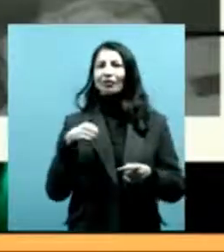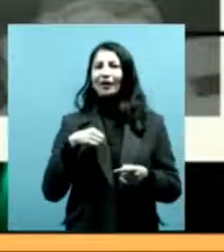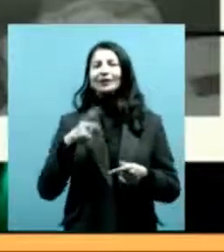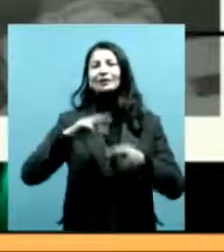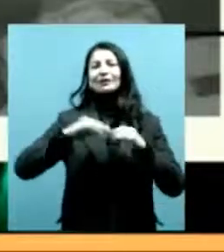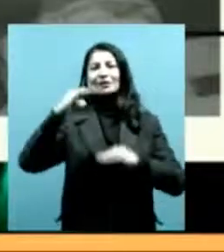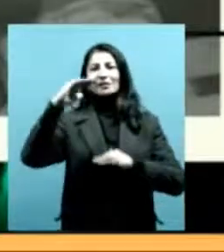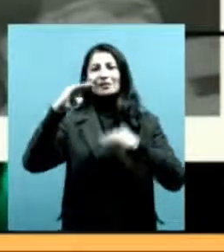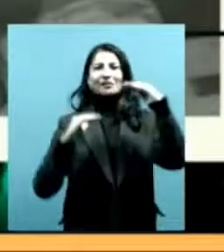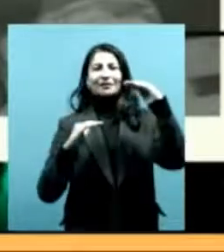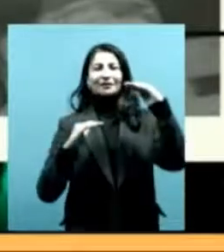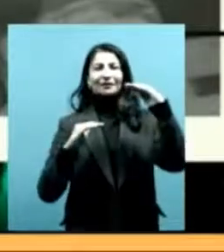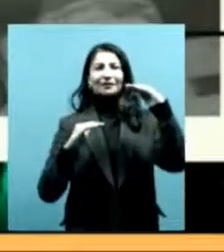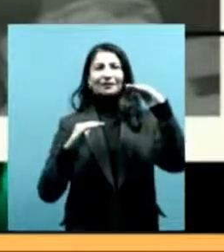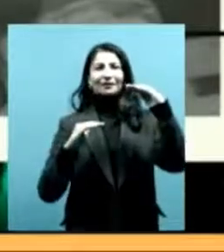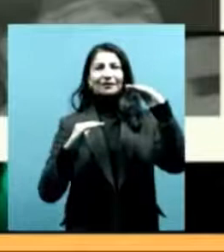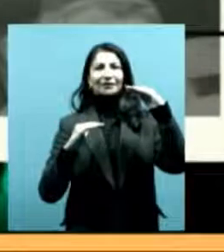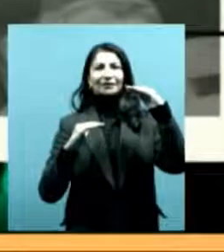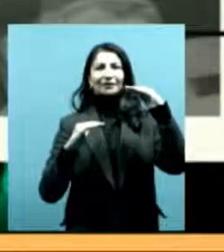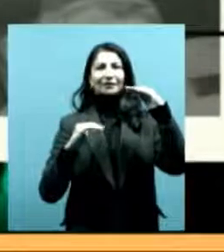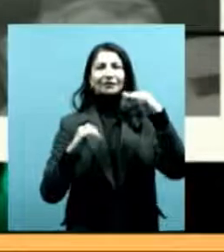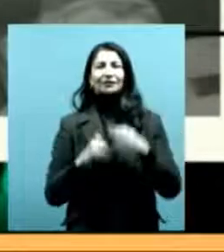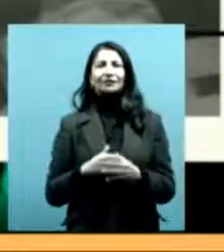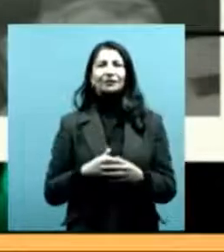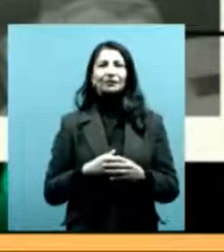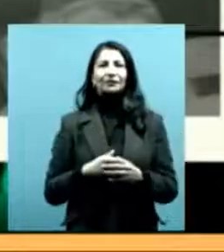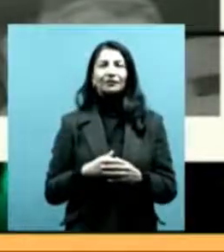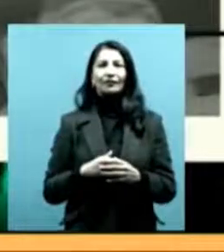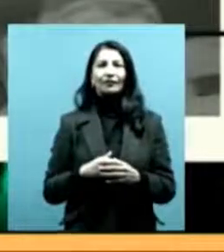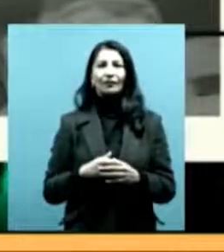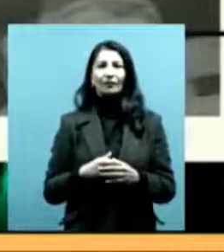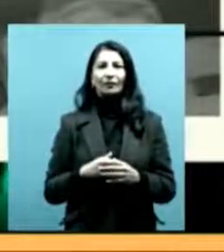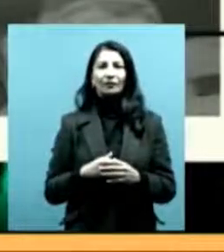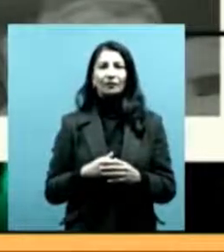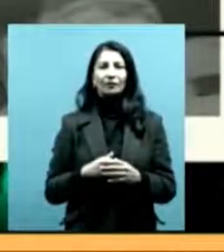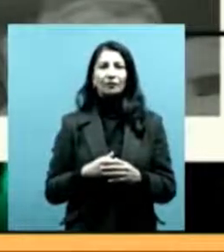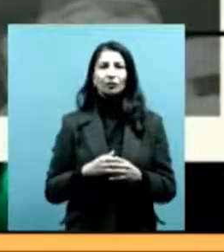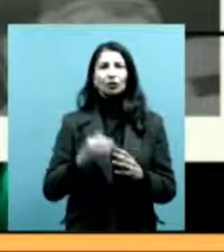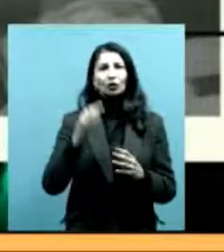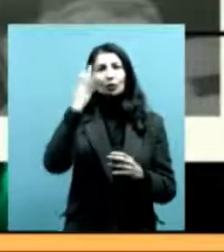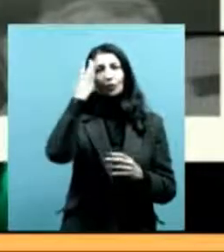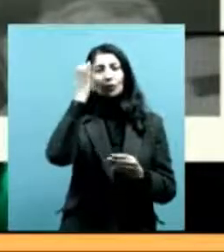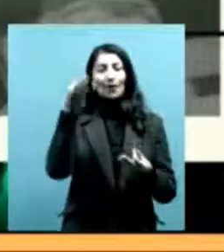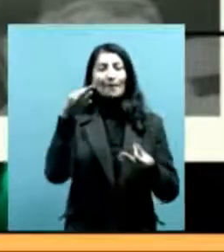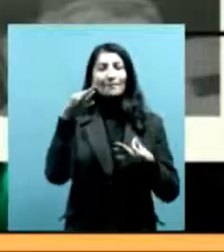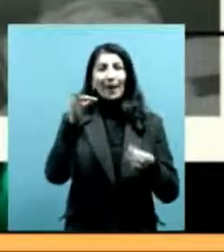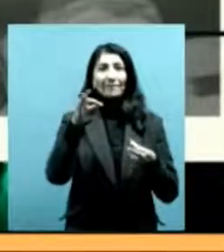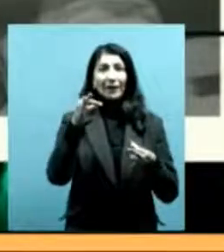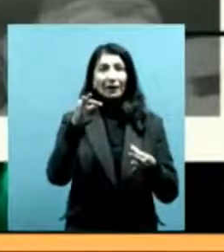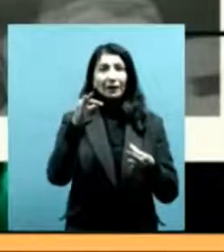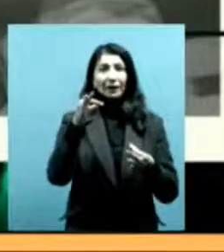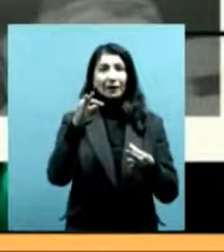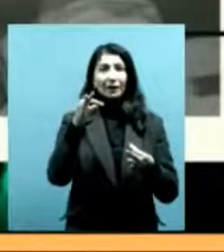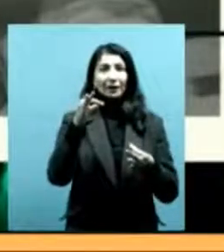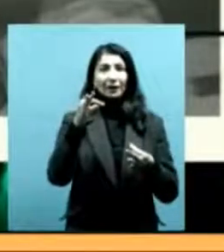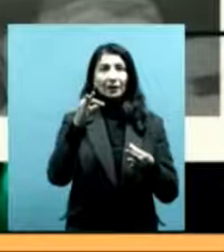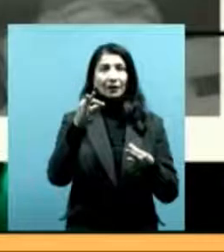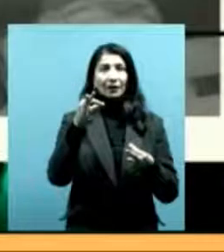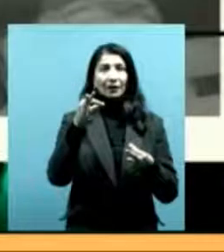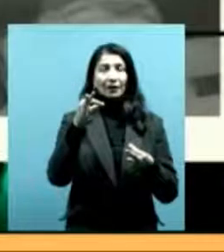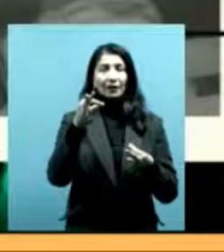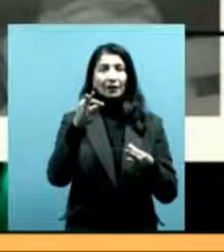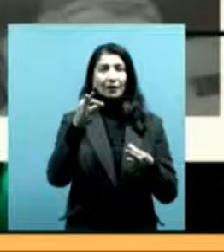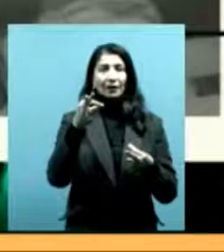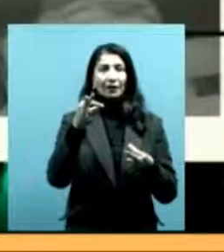contadas de las mismas personas mapuchas sobre los papeles, ¿no? Porque el peso de los papeles no se dimensiona, sino por quienes permanecieron